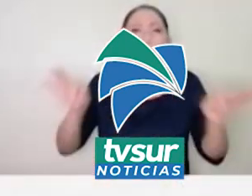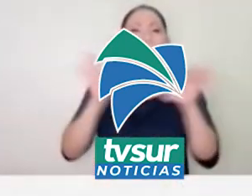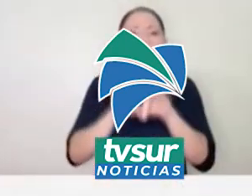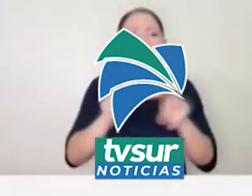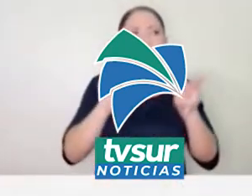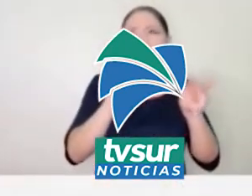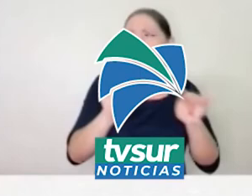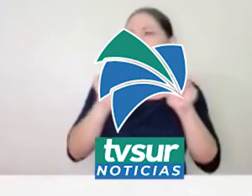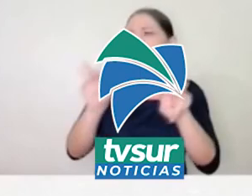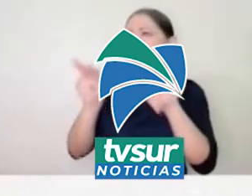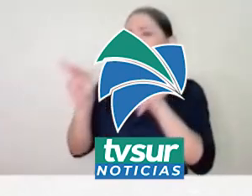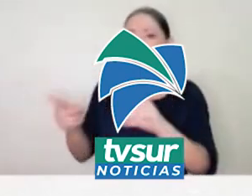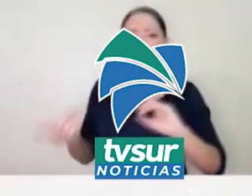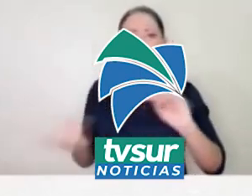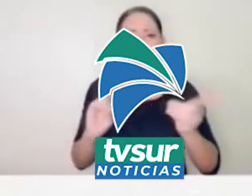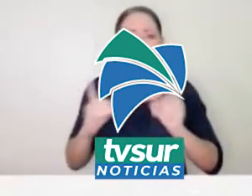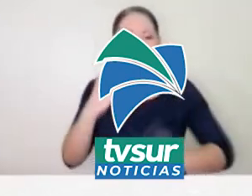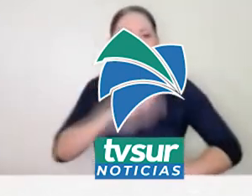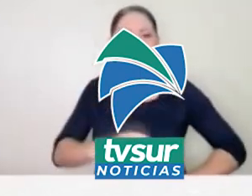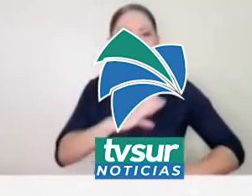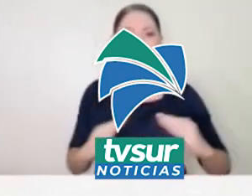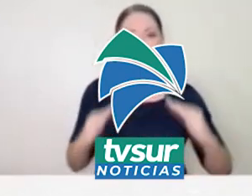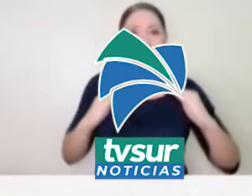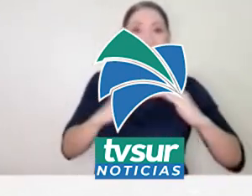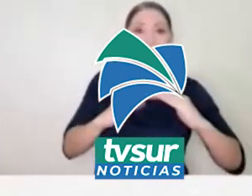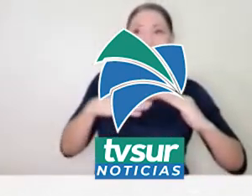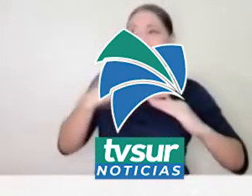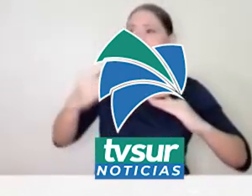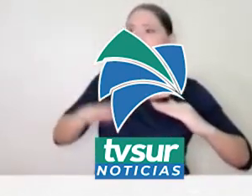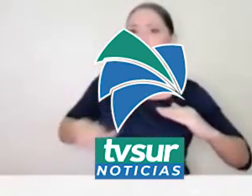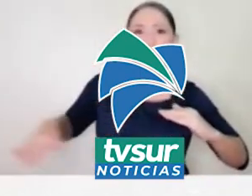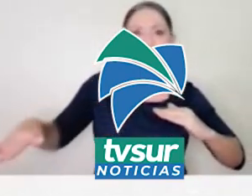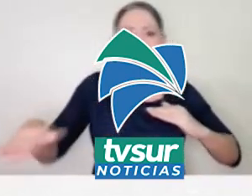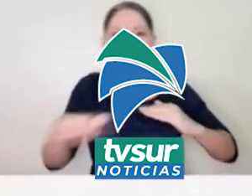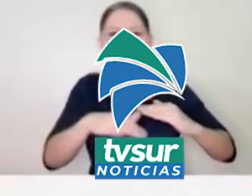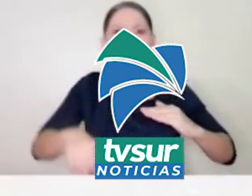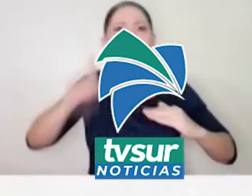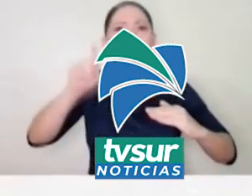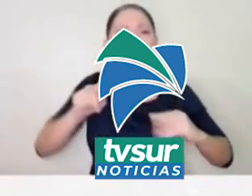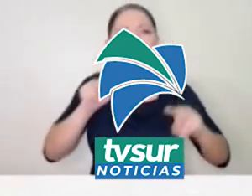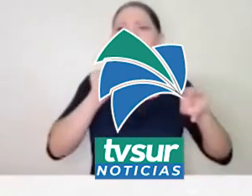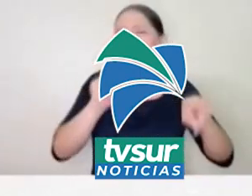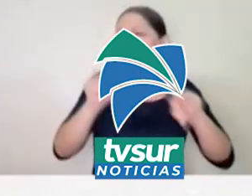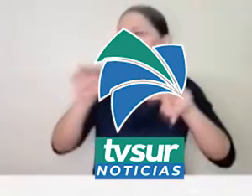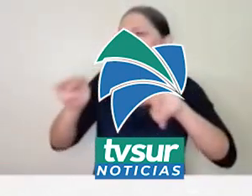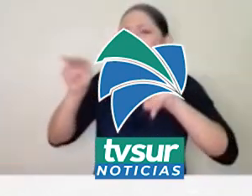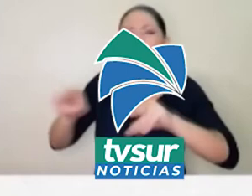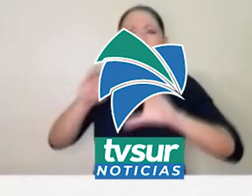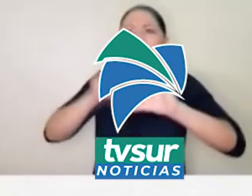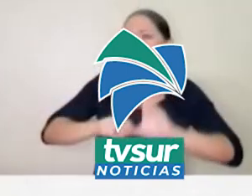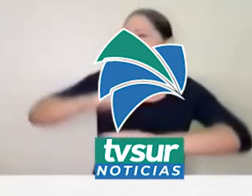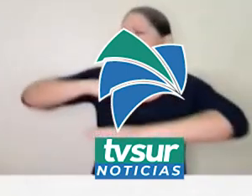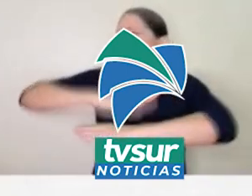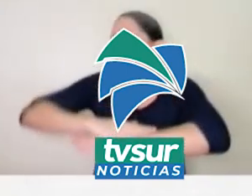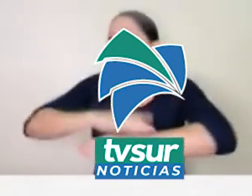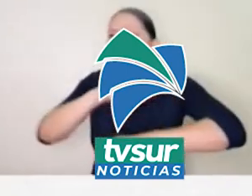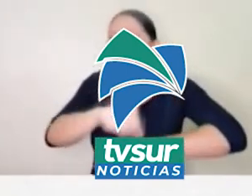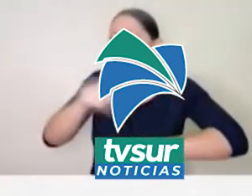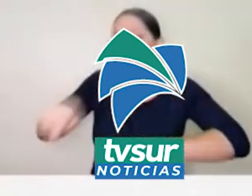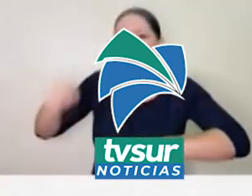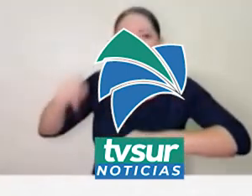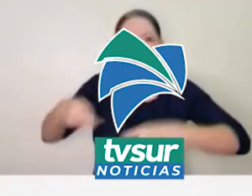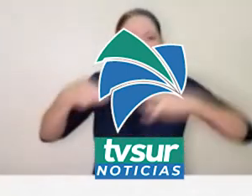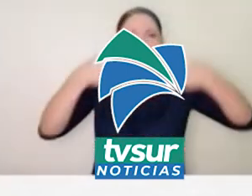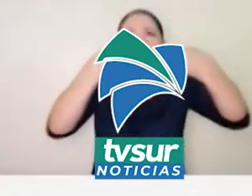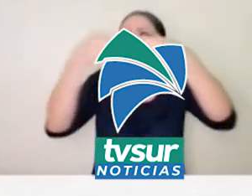o institución pública que reportaron su participación recibirán un certificado personalizado que se puede imprimir y que acredita su participación